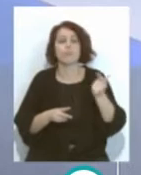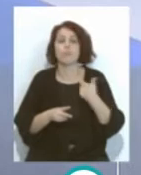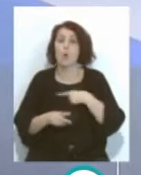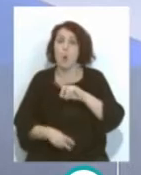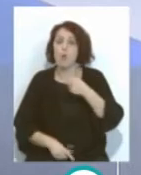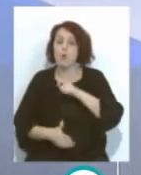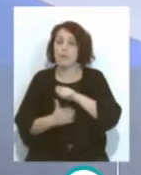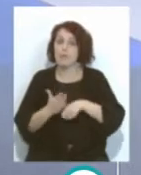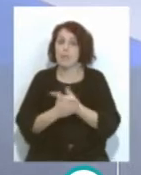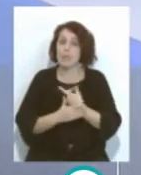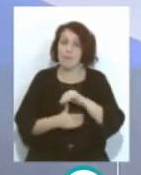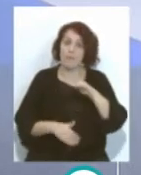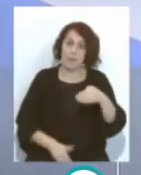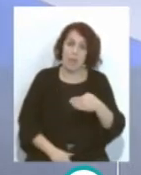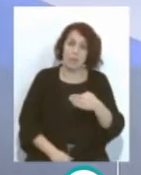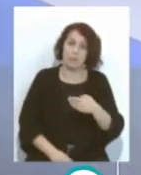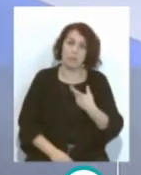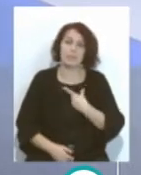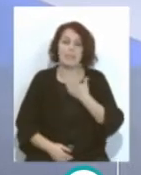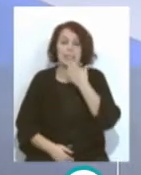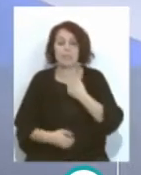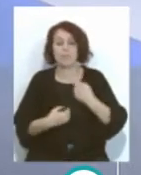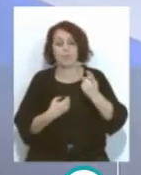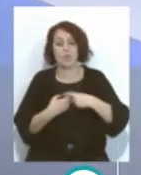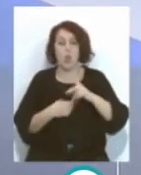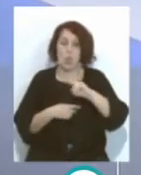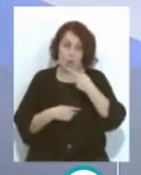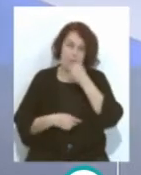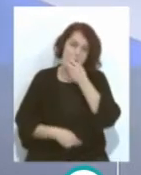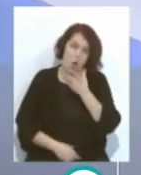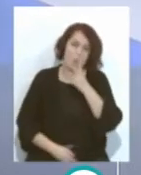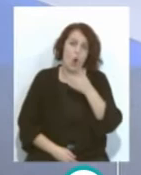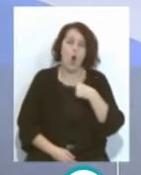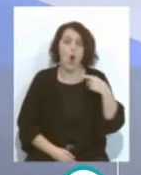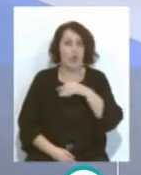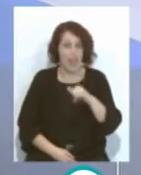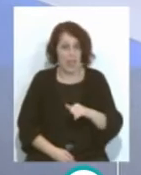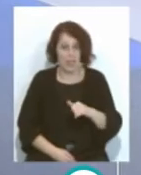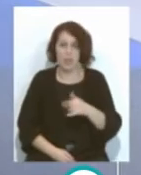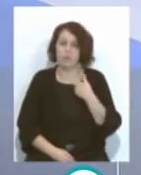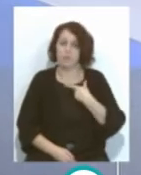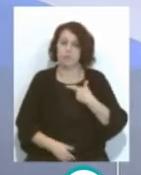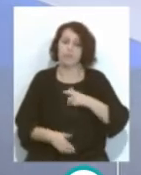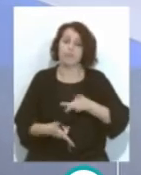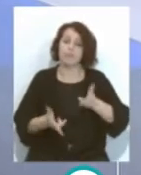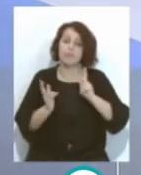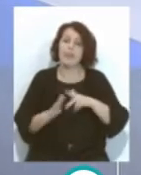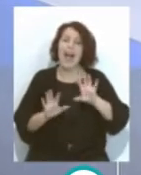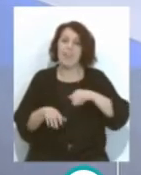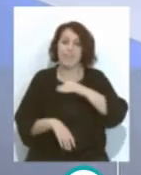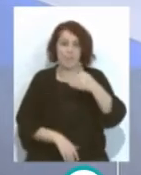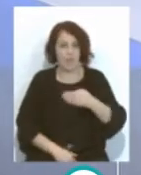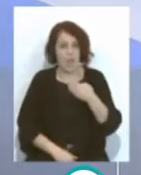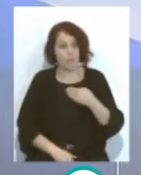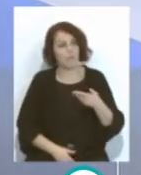con ficha Del B Se incluimos también Dos Mejor dicho Porque Sergio González También tenía Licencia del Cádiz B Y del primer